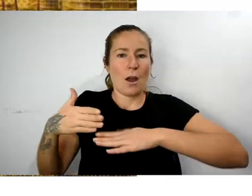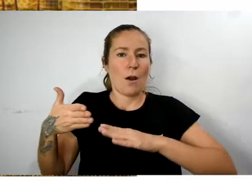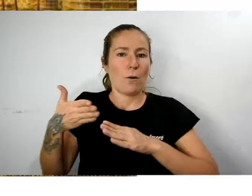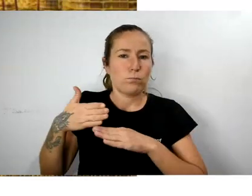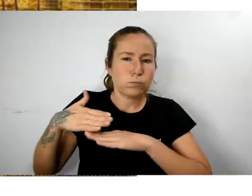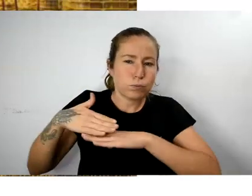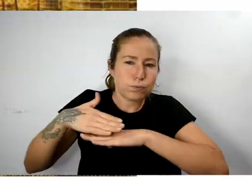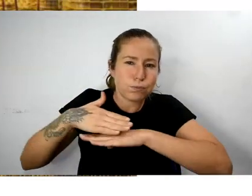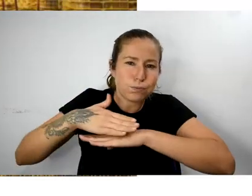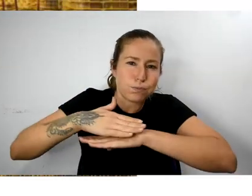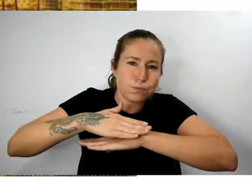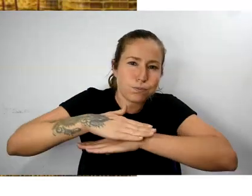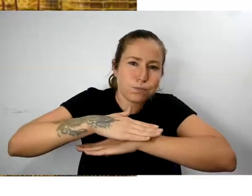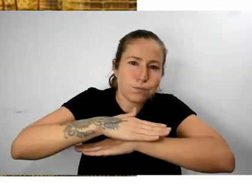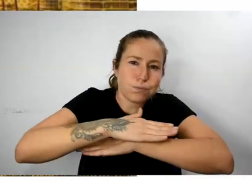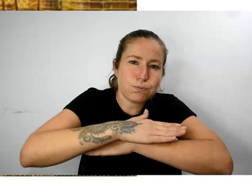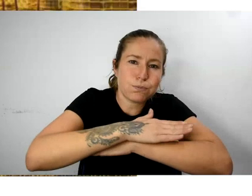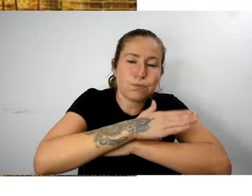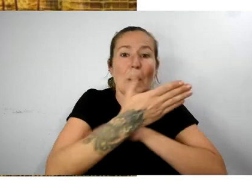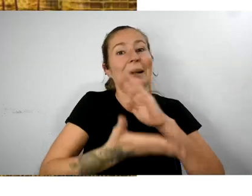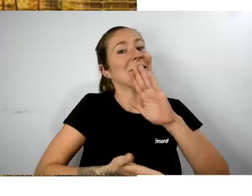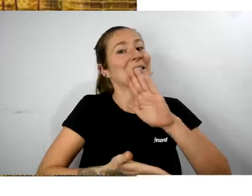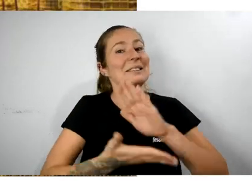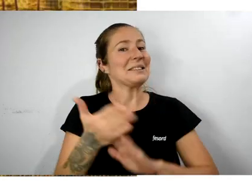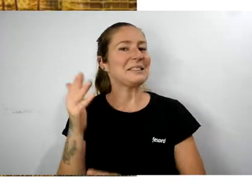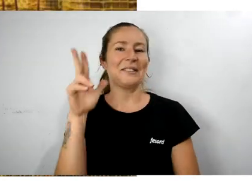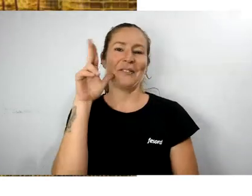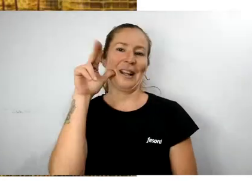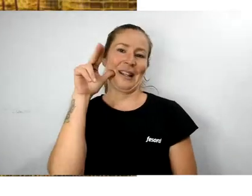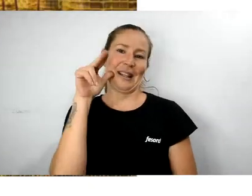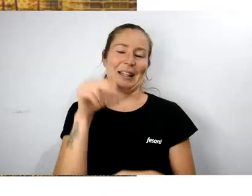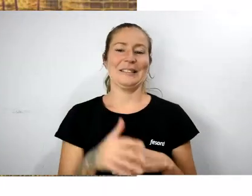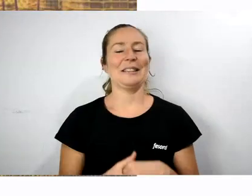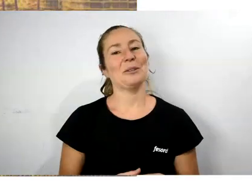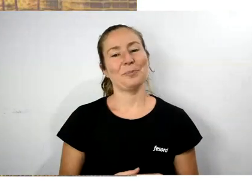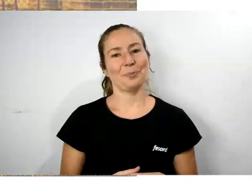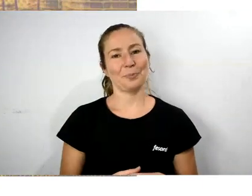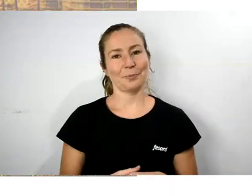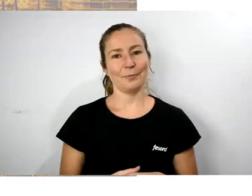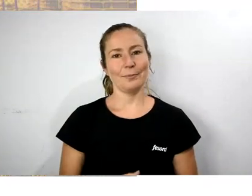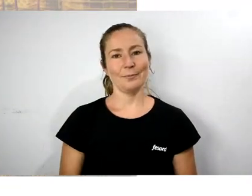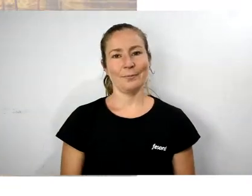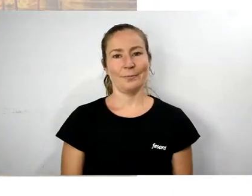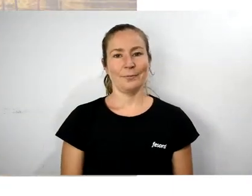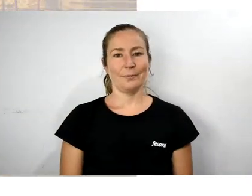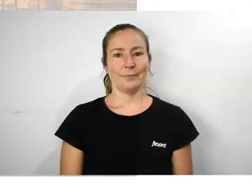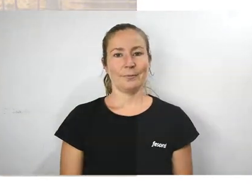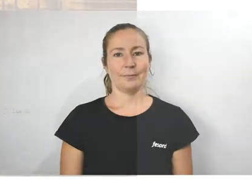Varios toques de campana y un pitido de